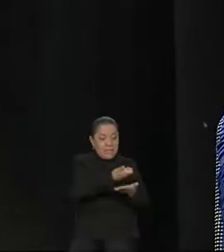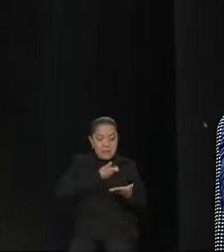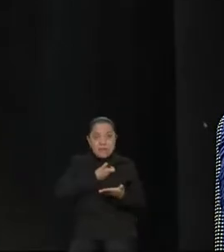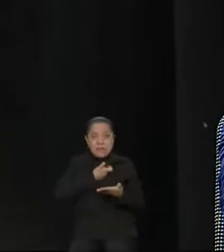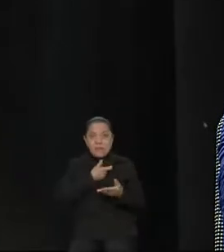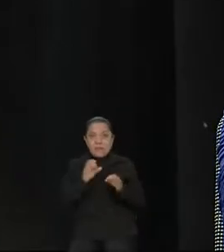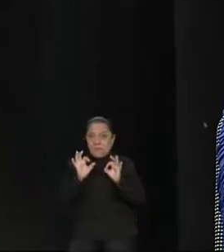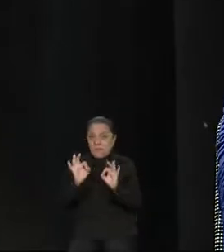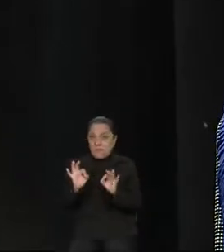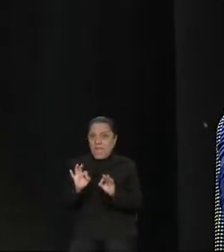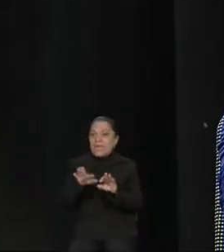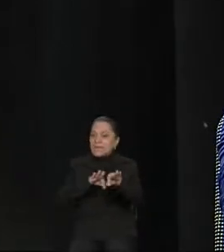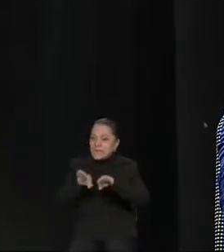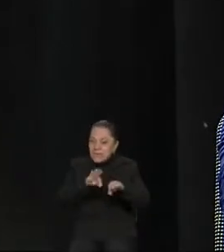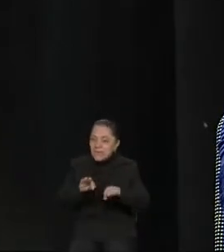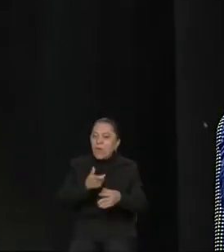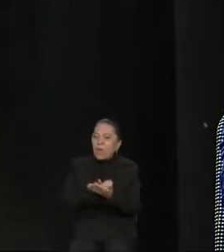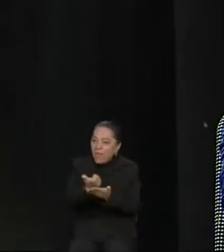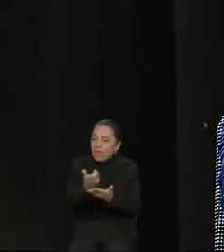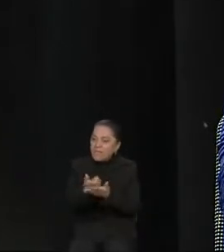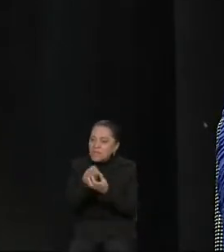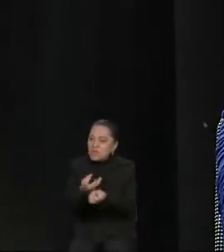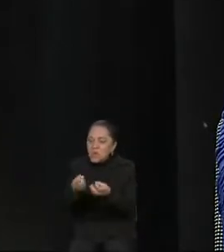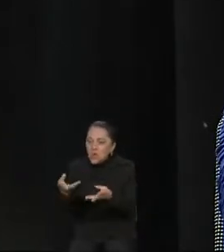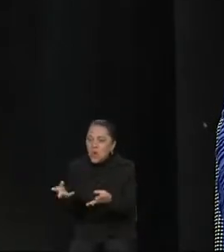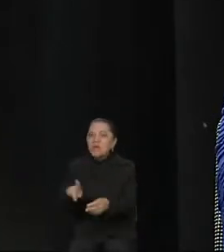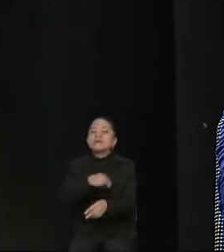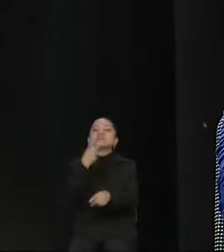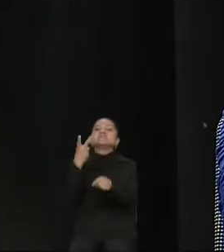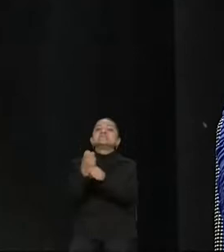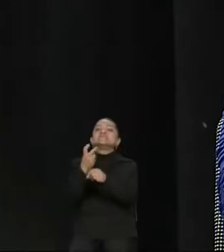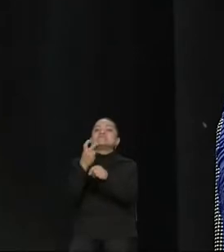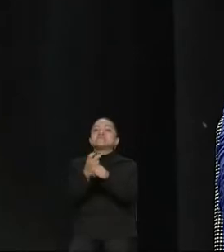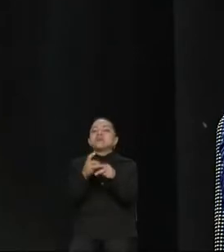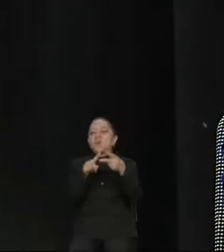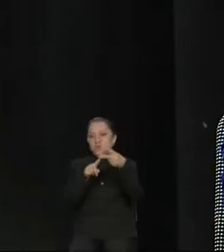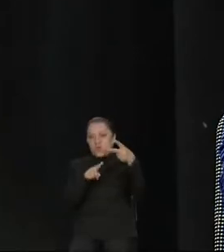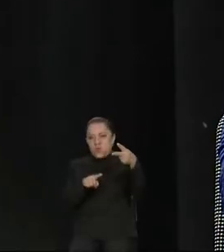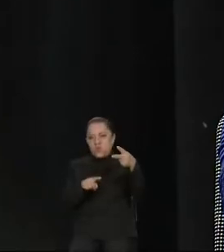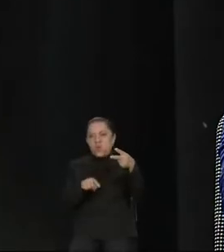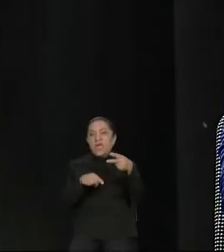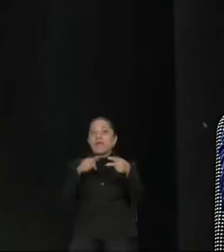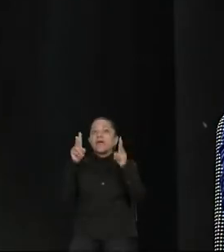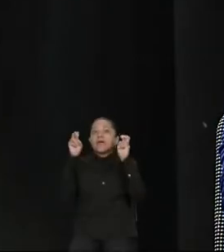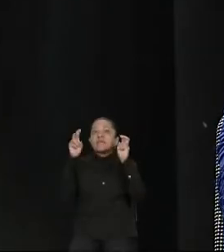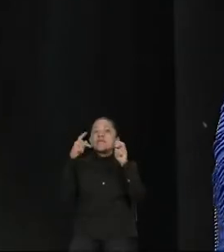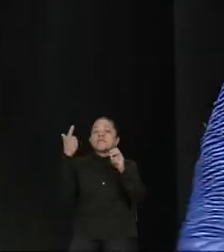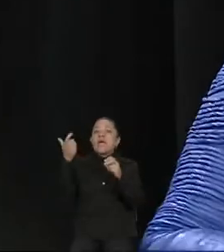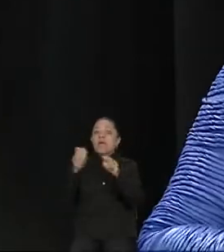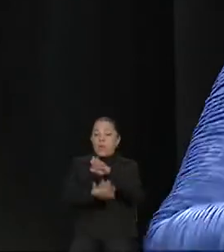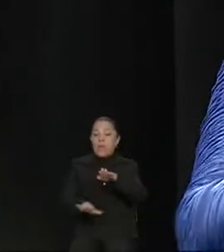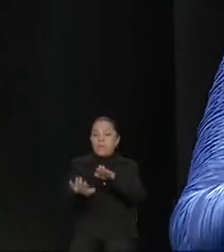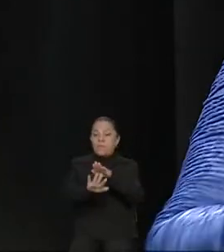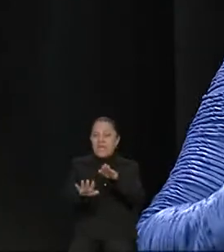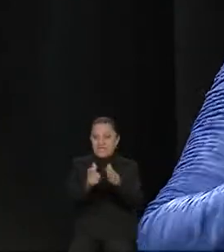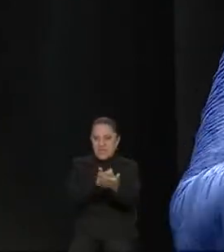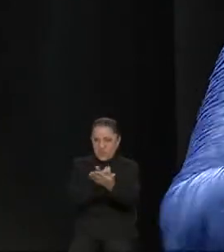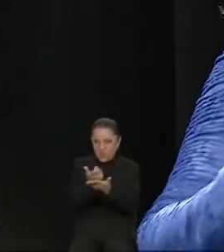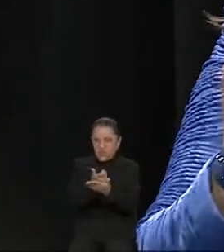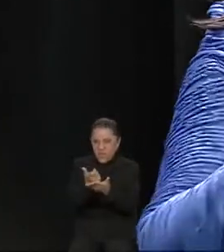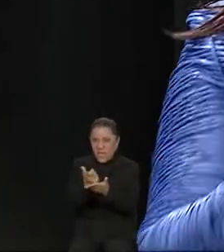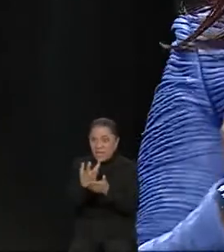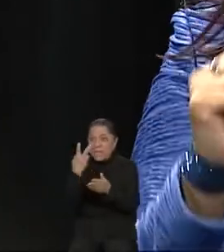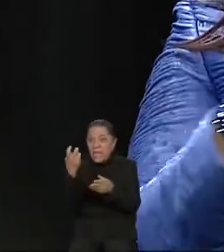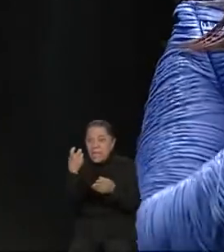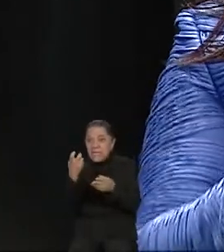En segundo lugar, se ha propuesto el tema del ingreso básico universal, precisamente para dar